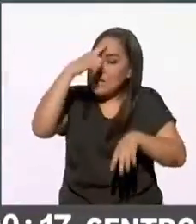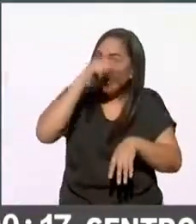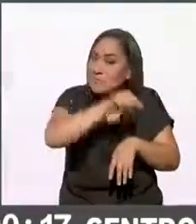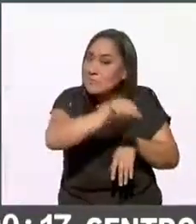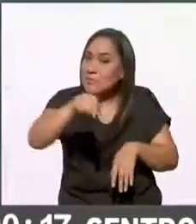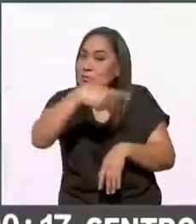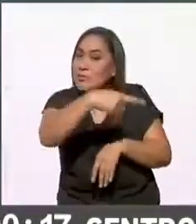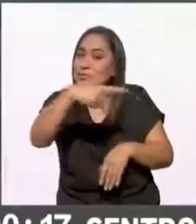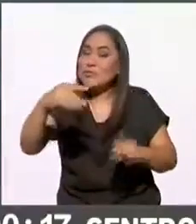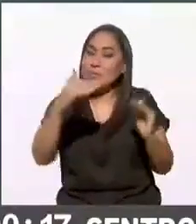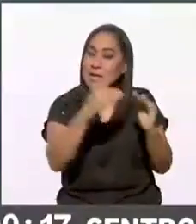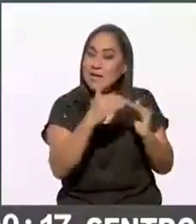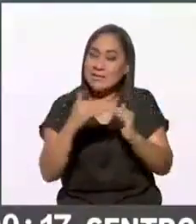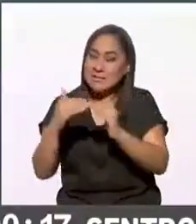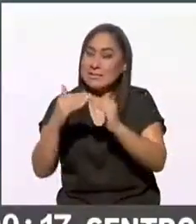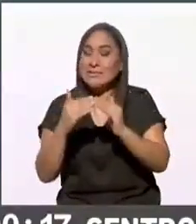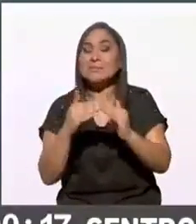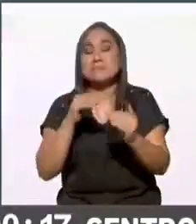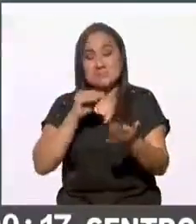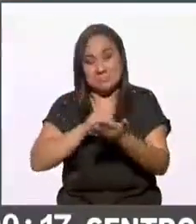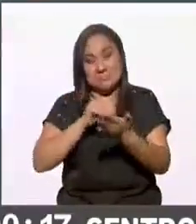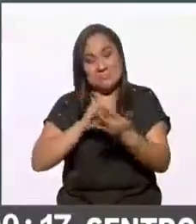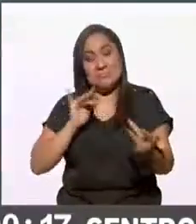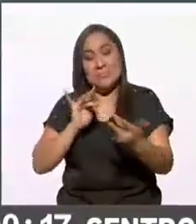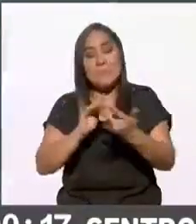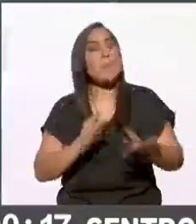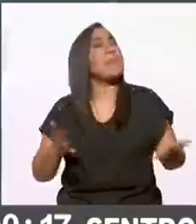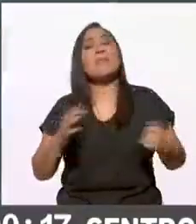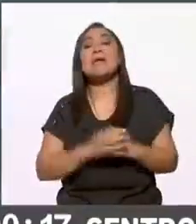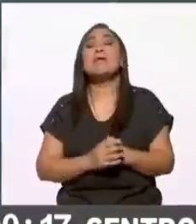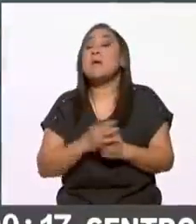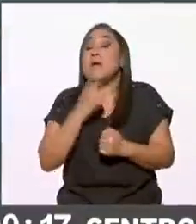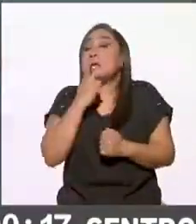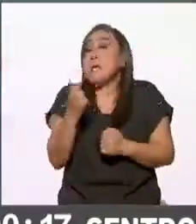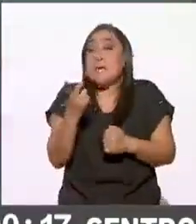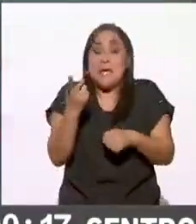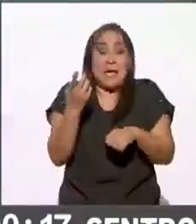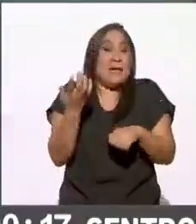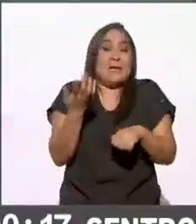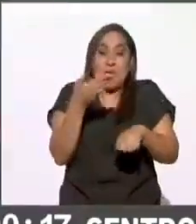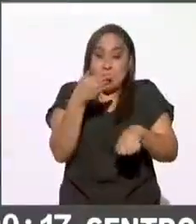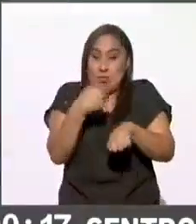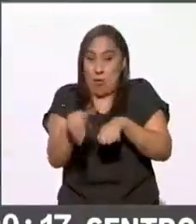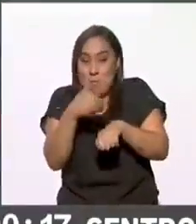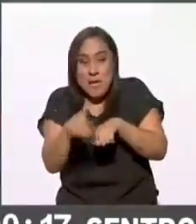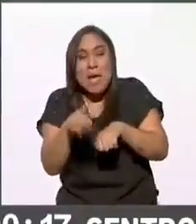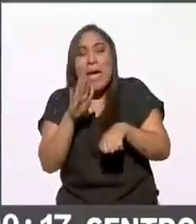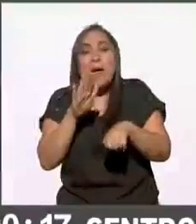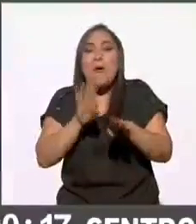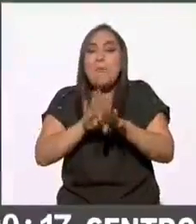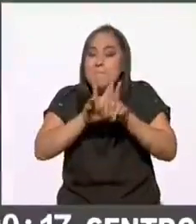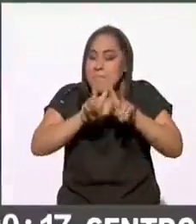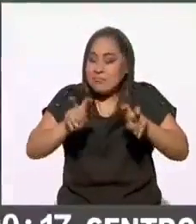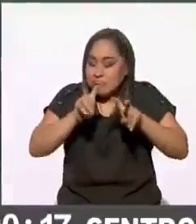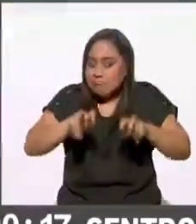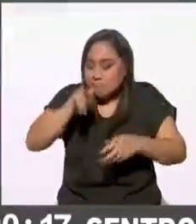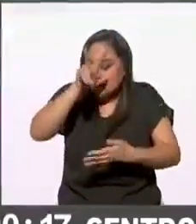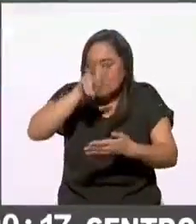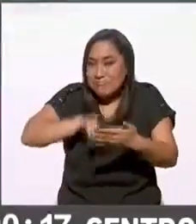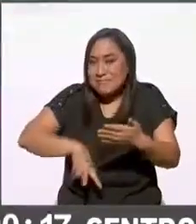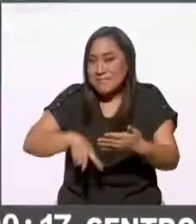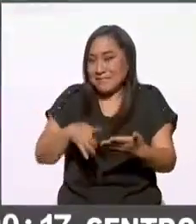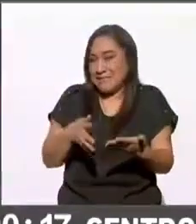de todos y cada una de las personas que nos siguen y ya hablando de los números ya un poco desmenuzando lo que fue este